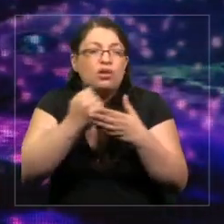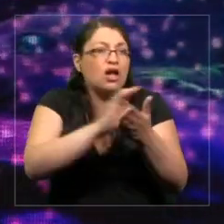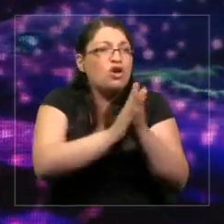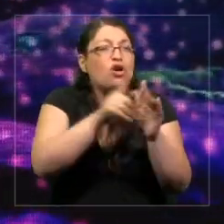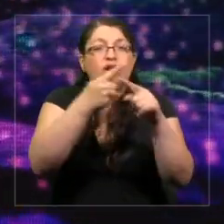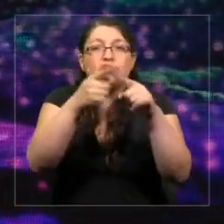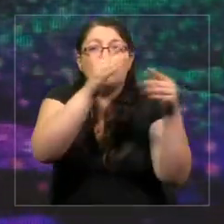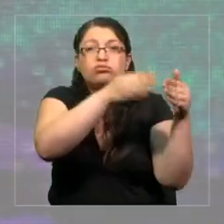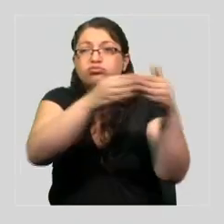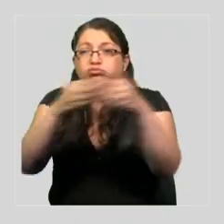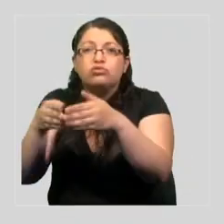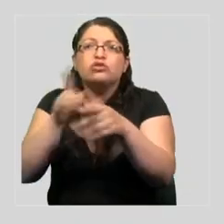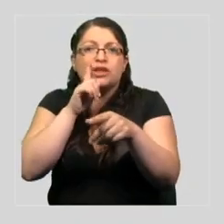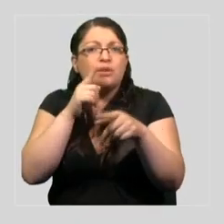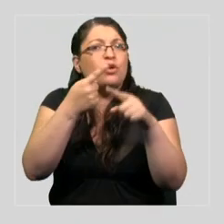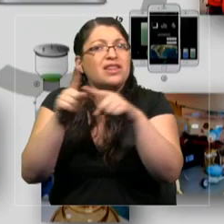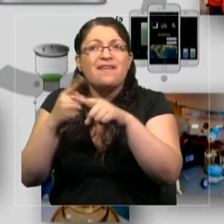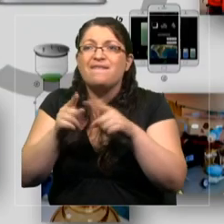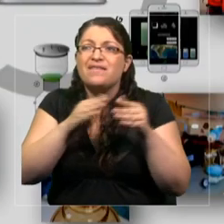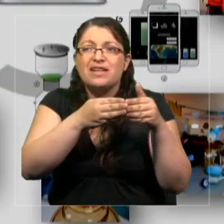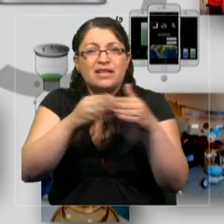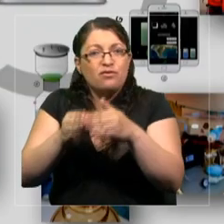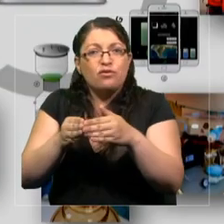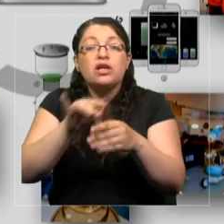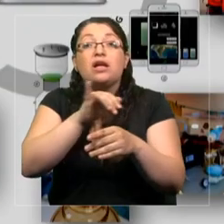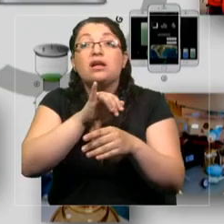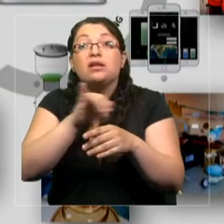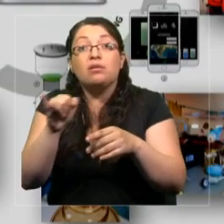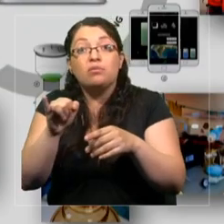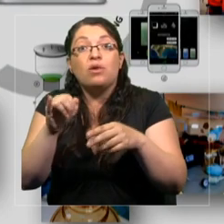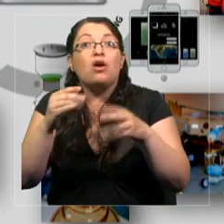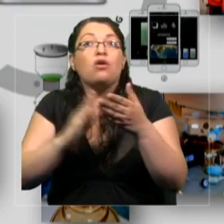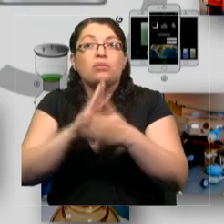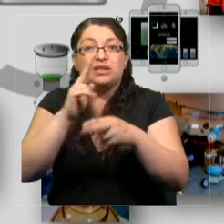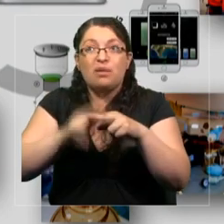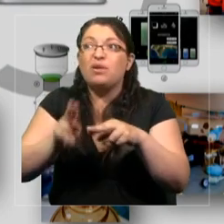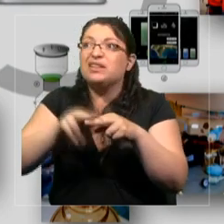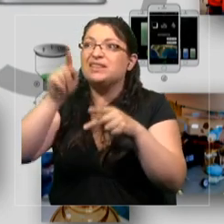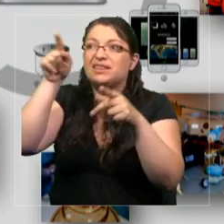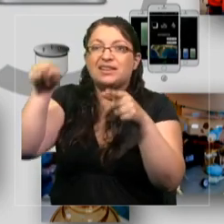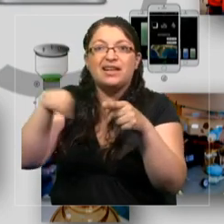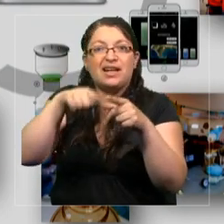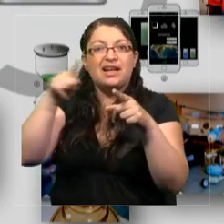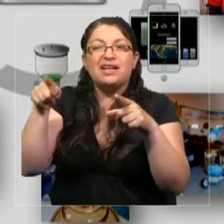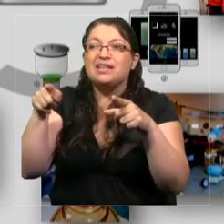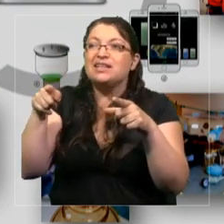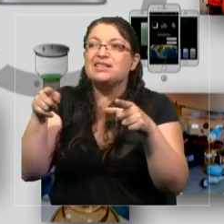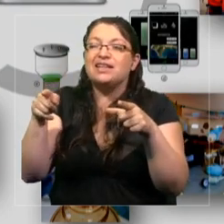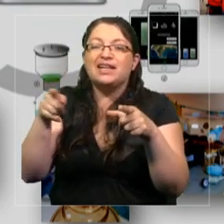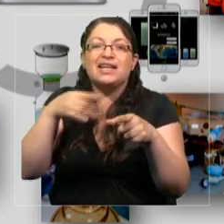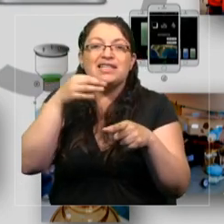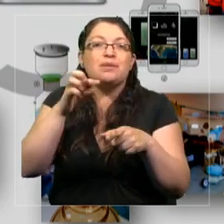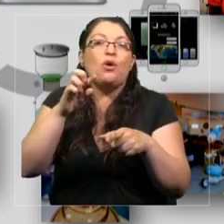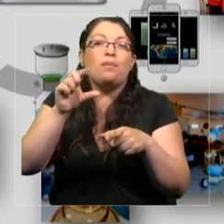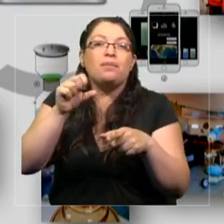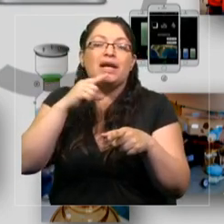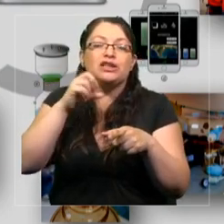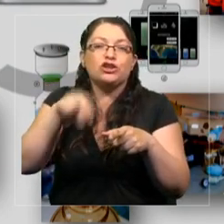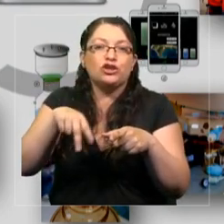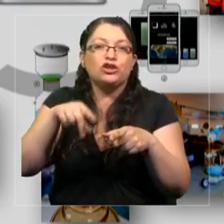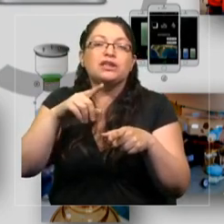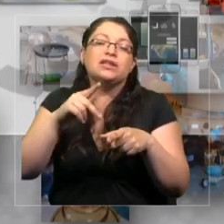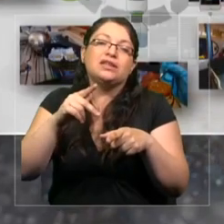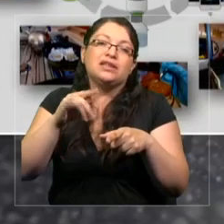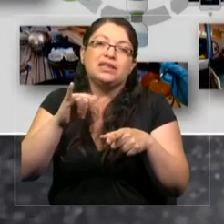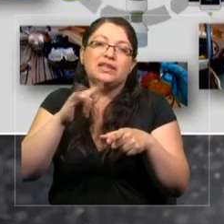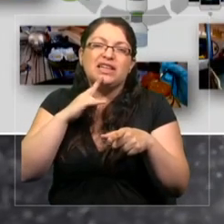botes en cualquier momento y empezamos a construir este kit muy simple que se llama el Plankton Kit. Es una pequeña red